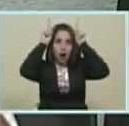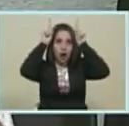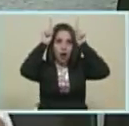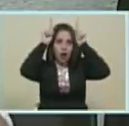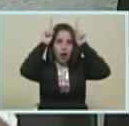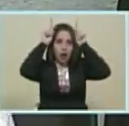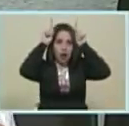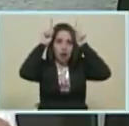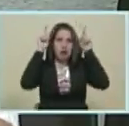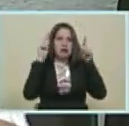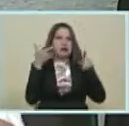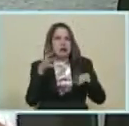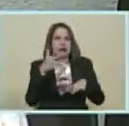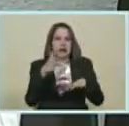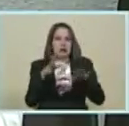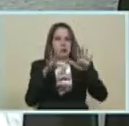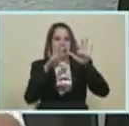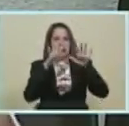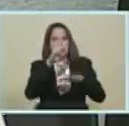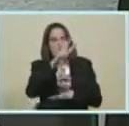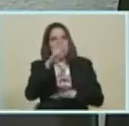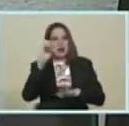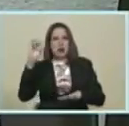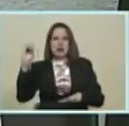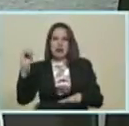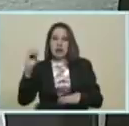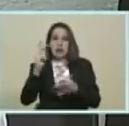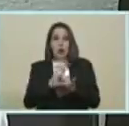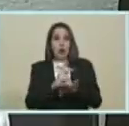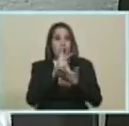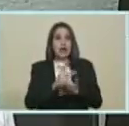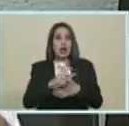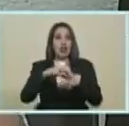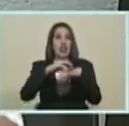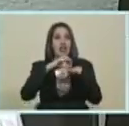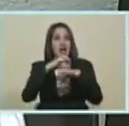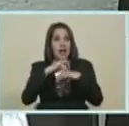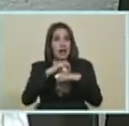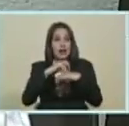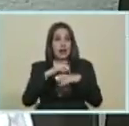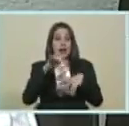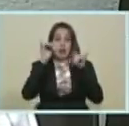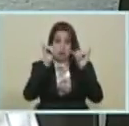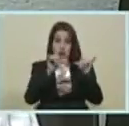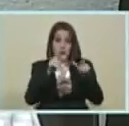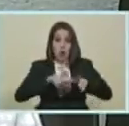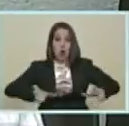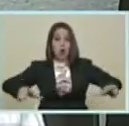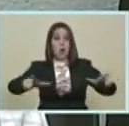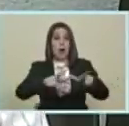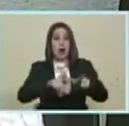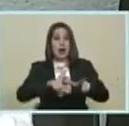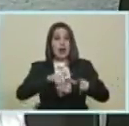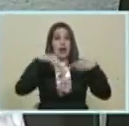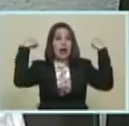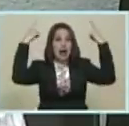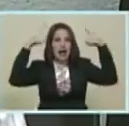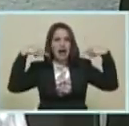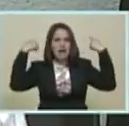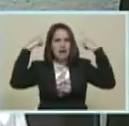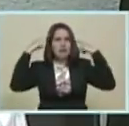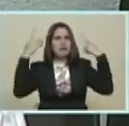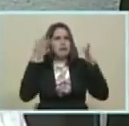produce más o menos 400 kilos de carne En dos años y medio En la misma hectárea Se crían 20